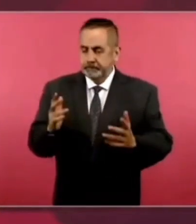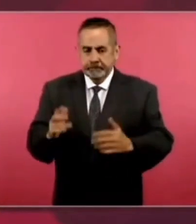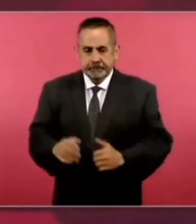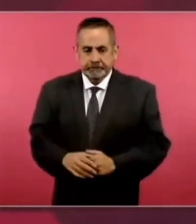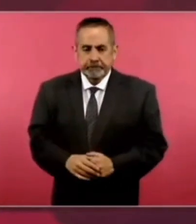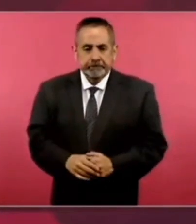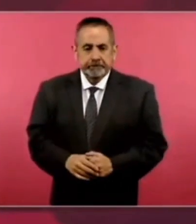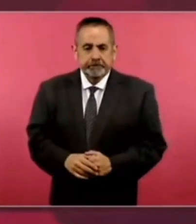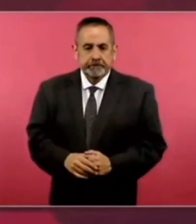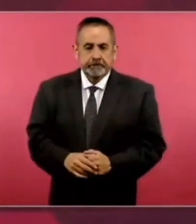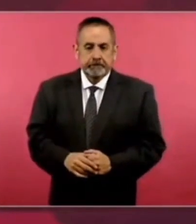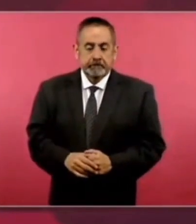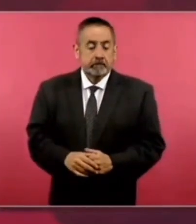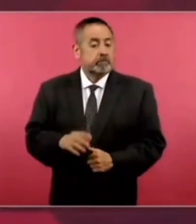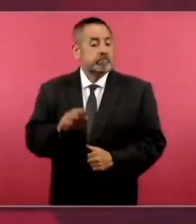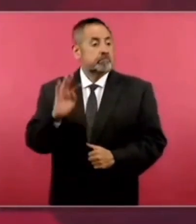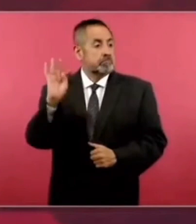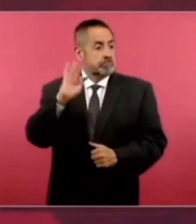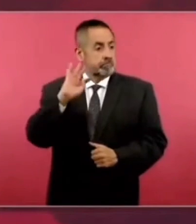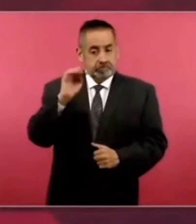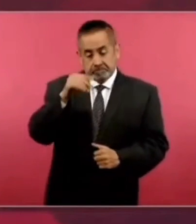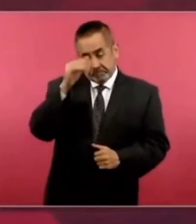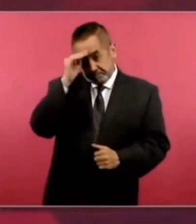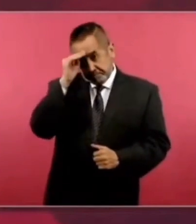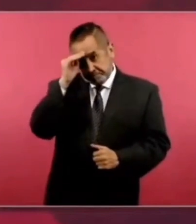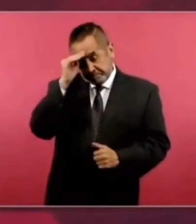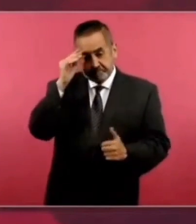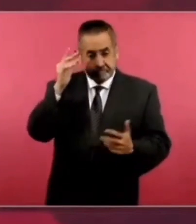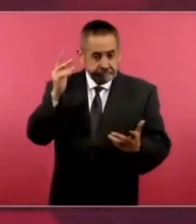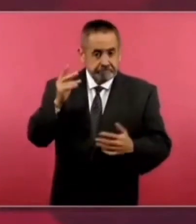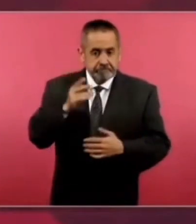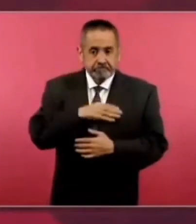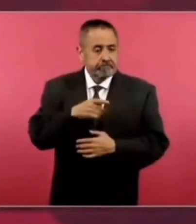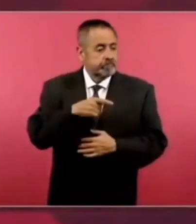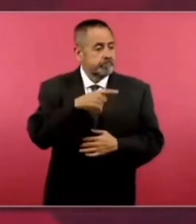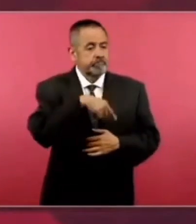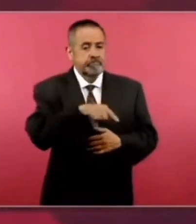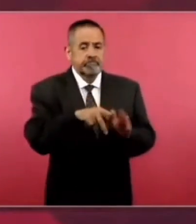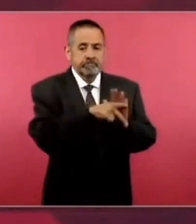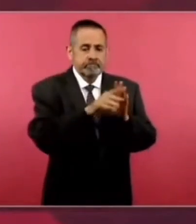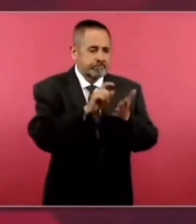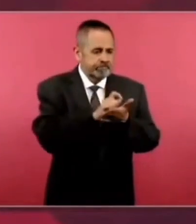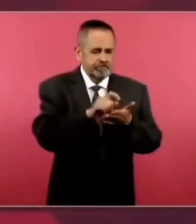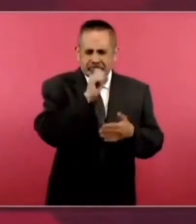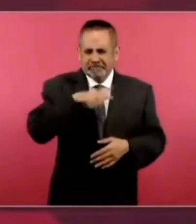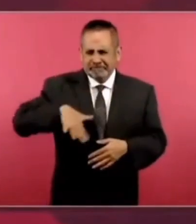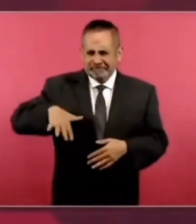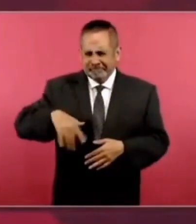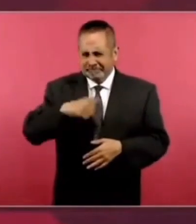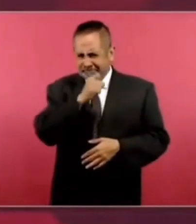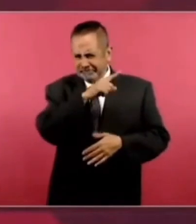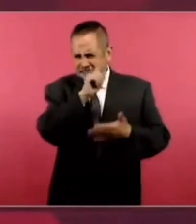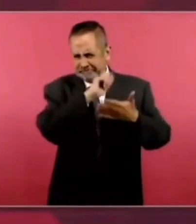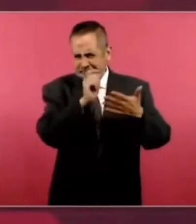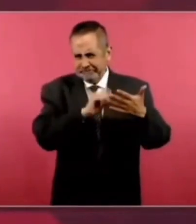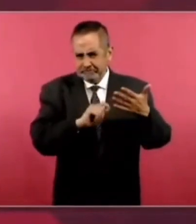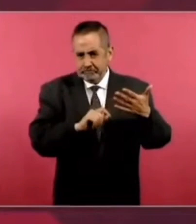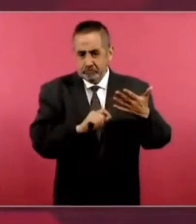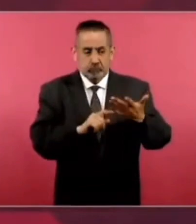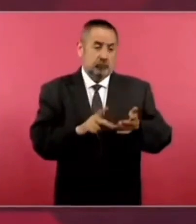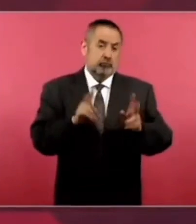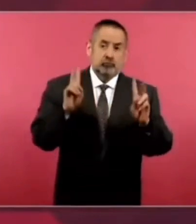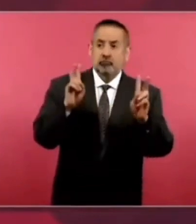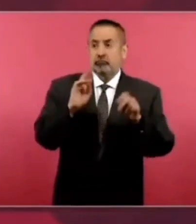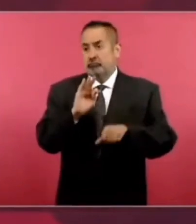sería muy bueno que los articulistas estos mismos que defendían